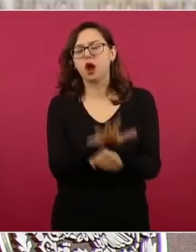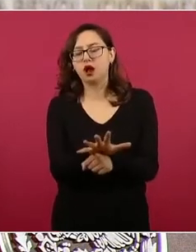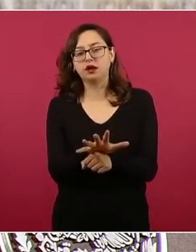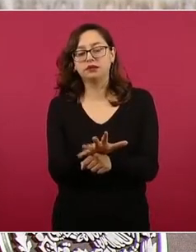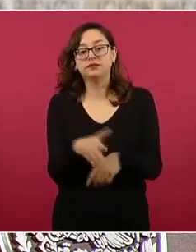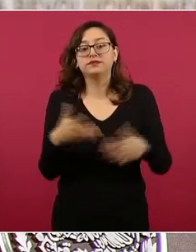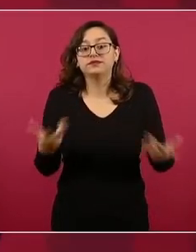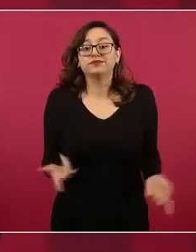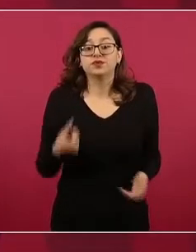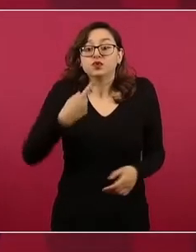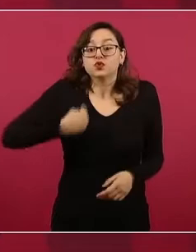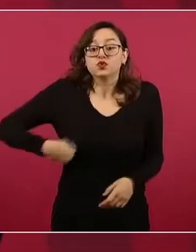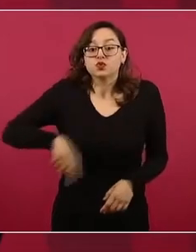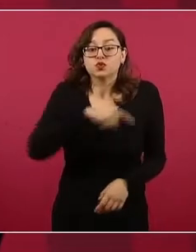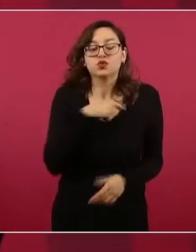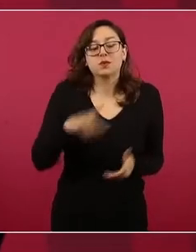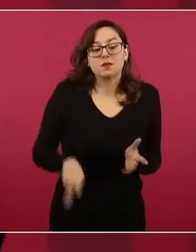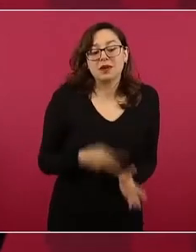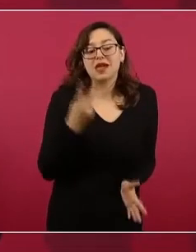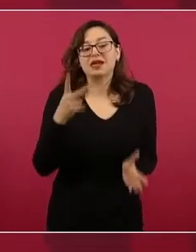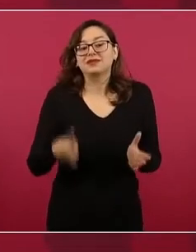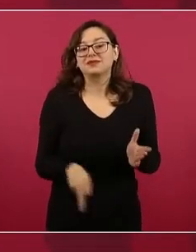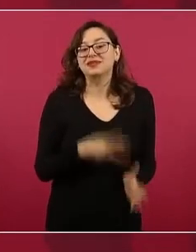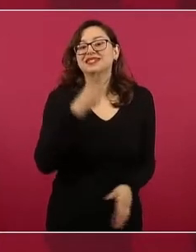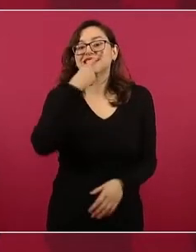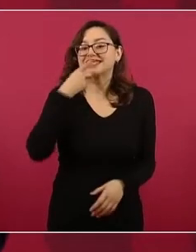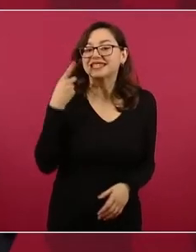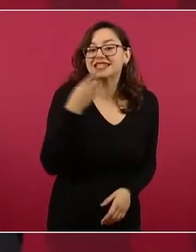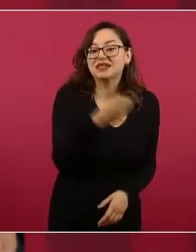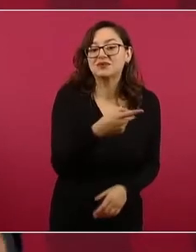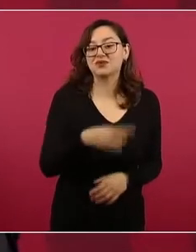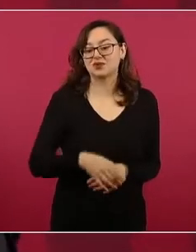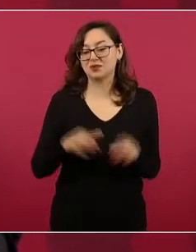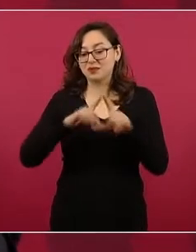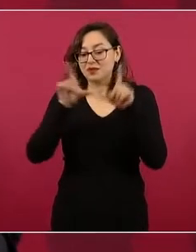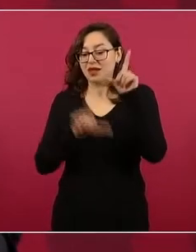que debemos producir lo que consumimos.